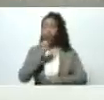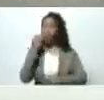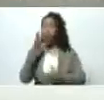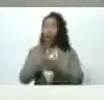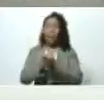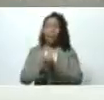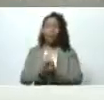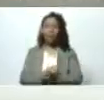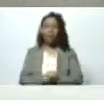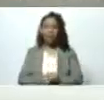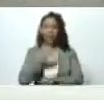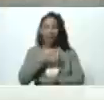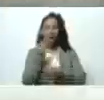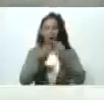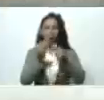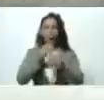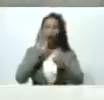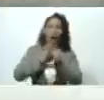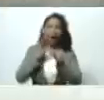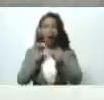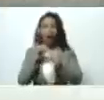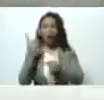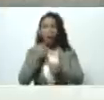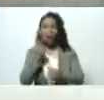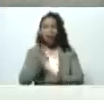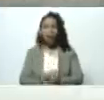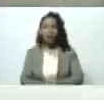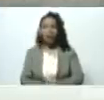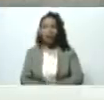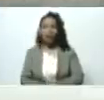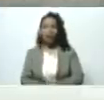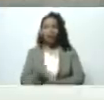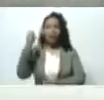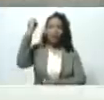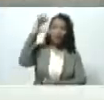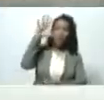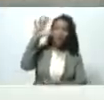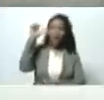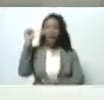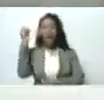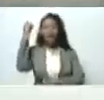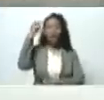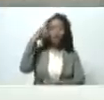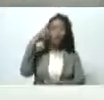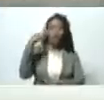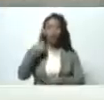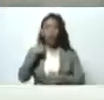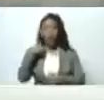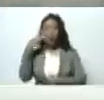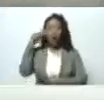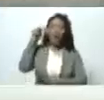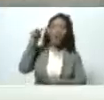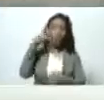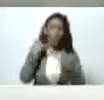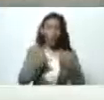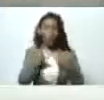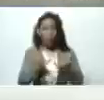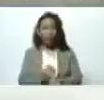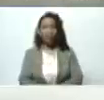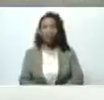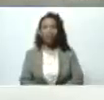ah bueno entonces como que canta esa canción de sol a sol te tengo presente ajá